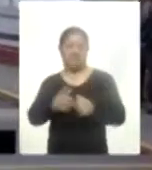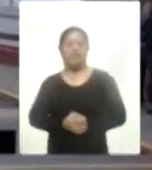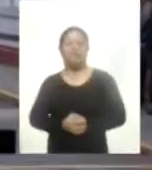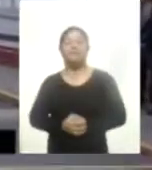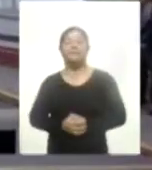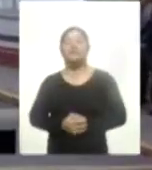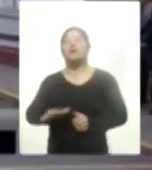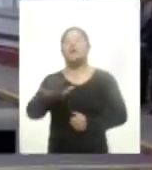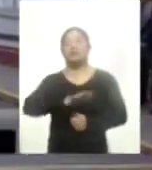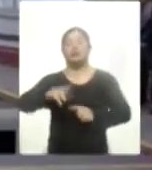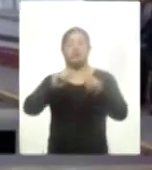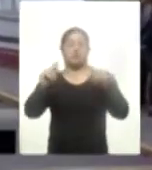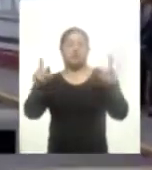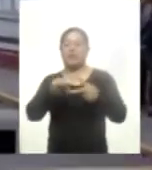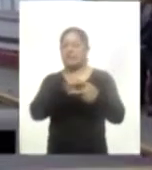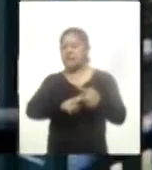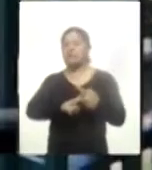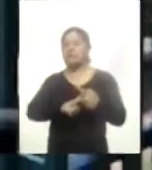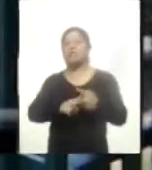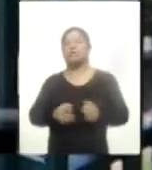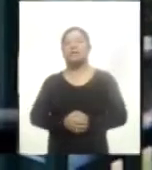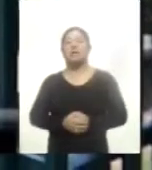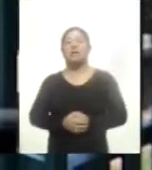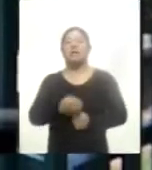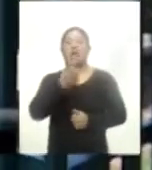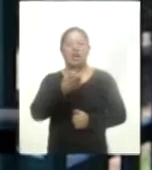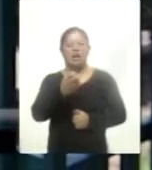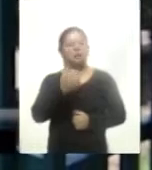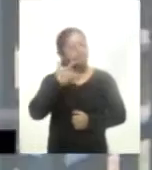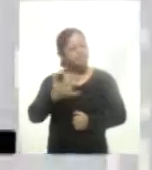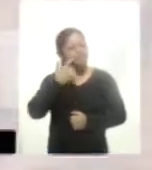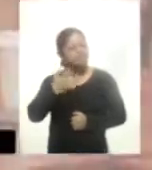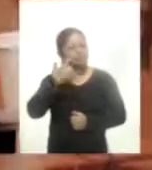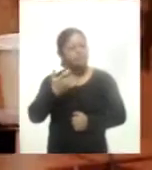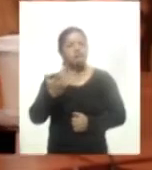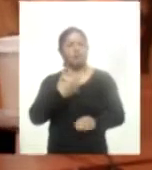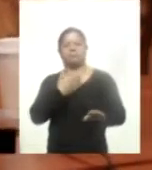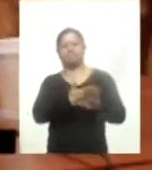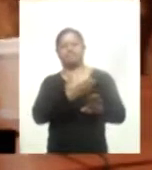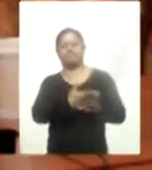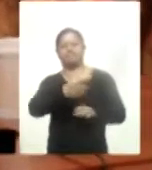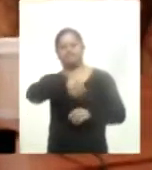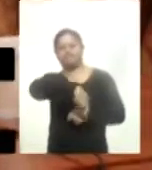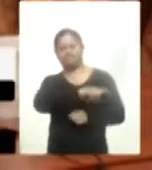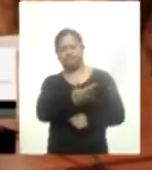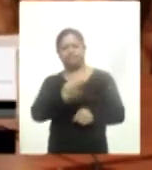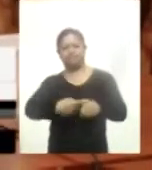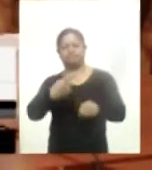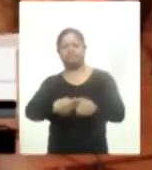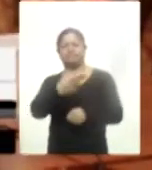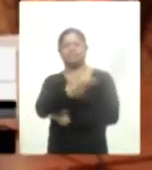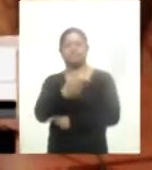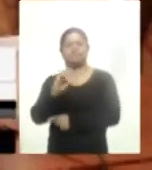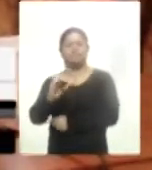la entidad participe en el arranque en México de este modelo de combate a la hepatitis C. Para nosotros es un motivo de